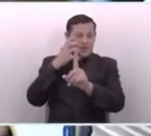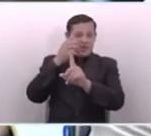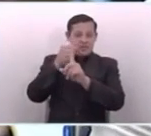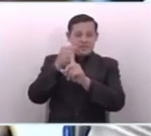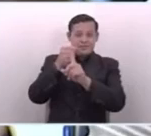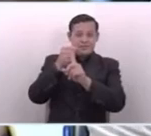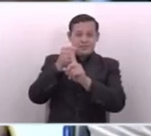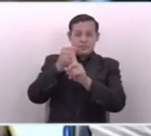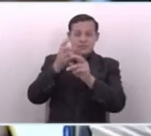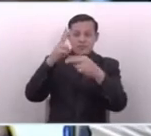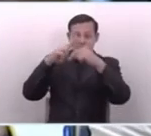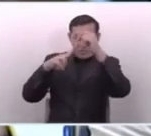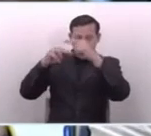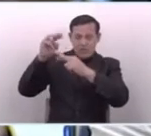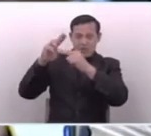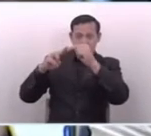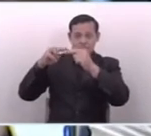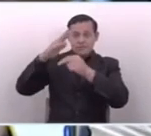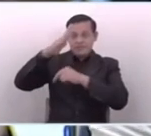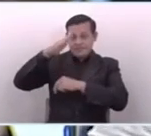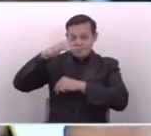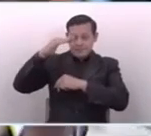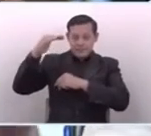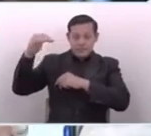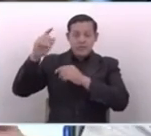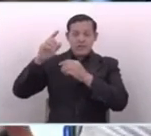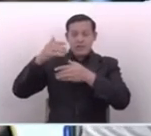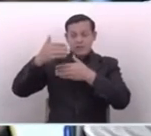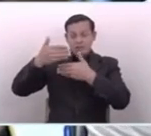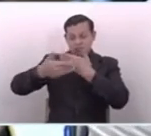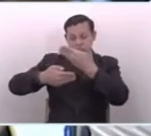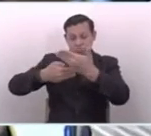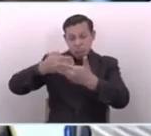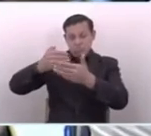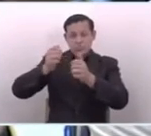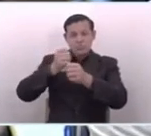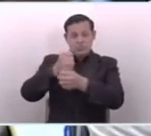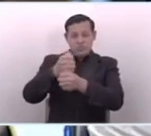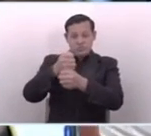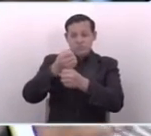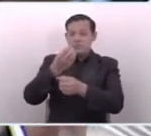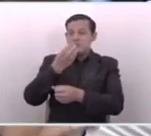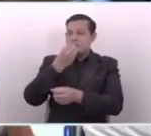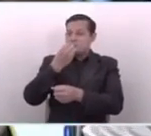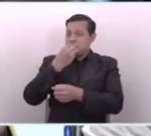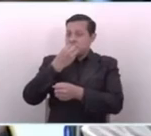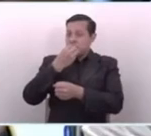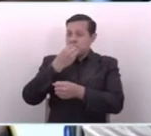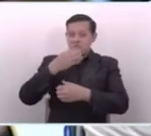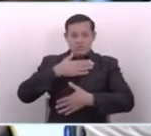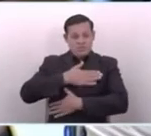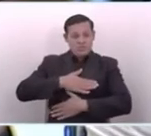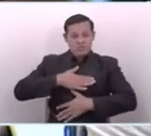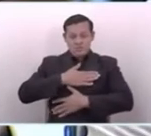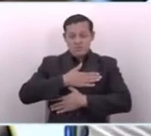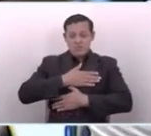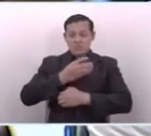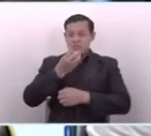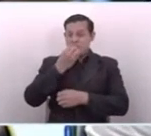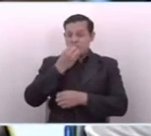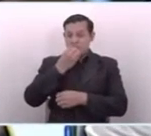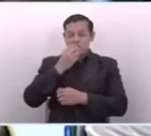de la construcción de un país que camine a la seguridad alimentaria, a la soberanía alimentaria,